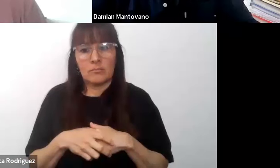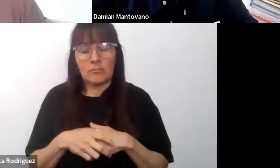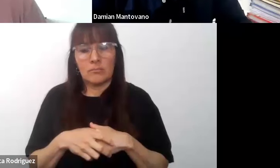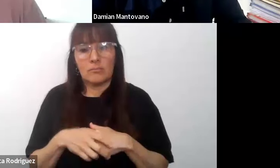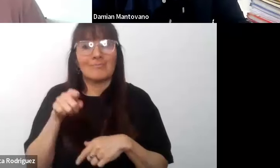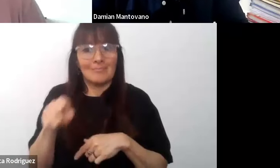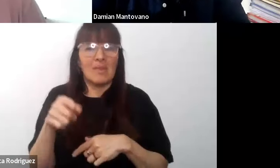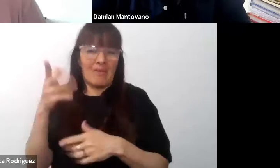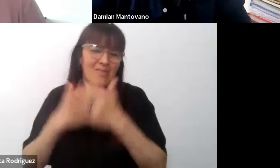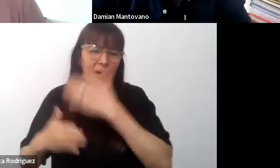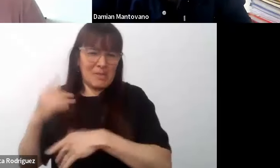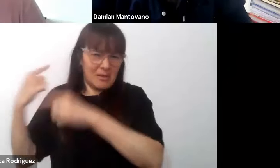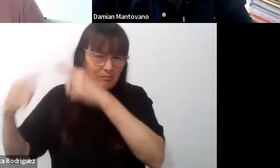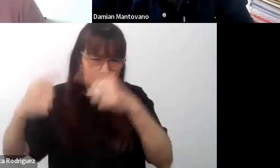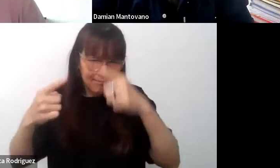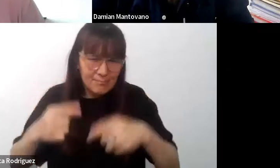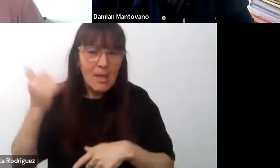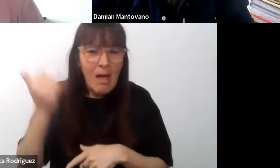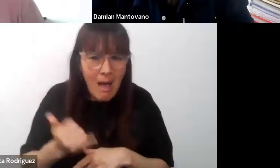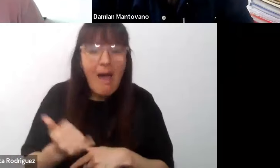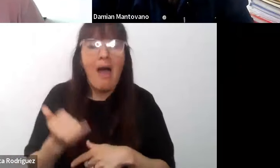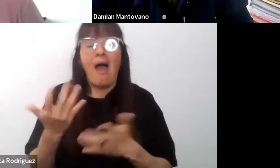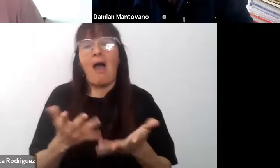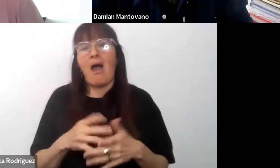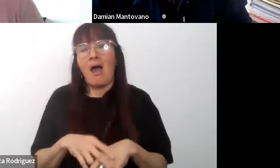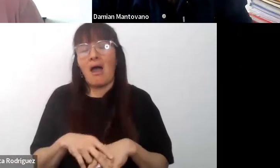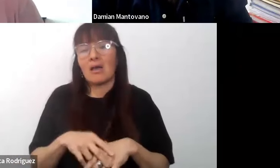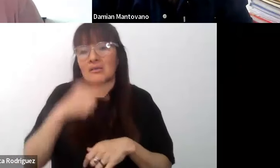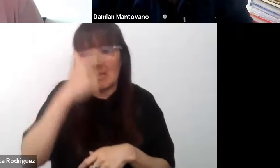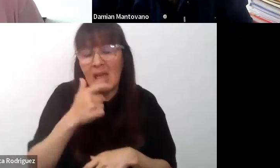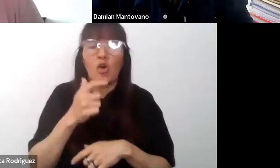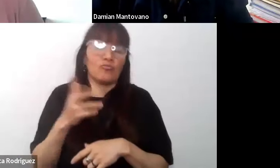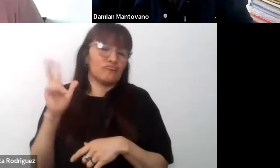discapacidades, por ejemplo, trastornos sensoriales y motores,